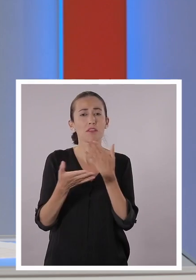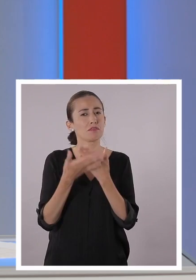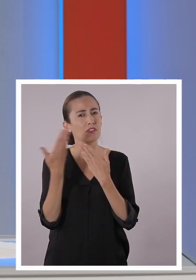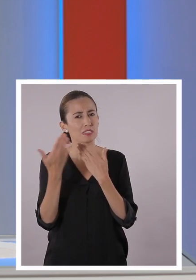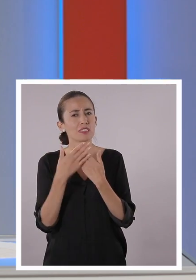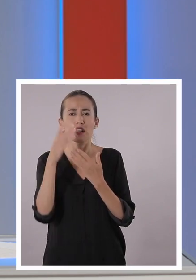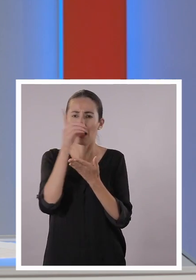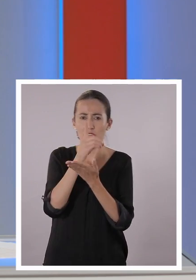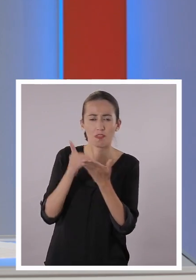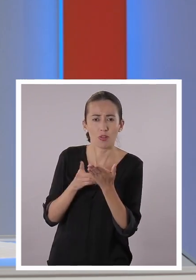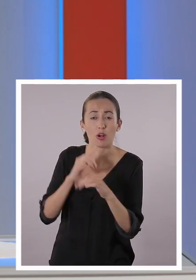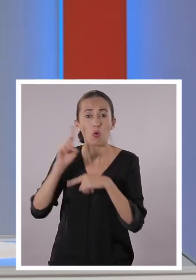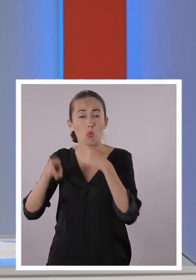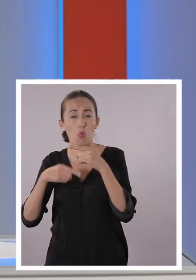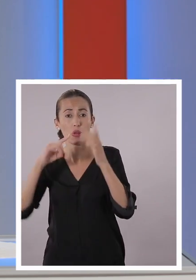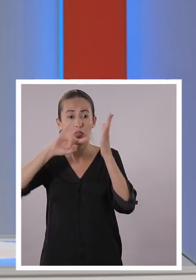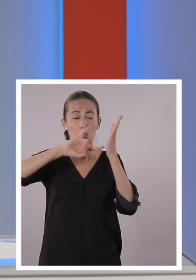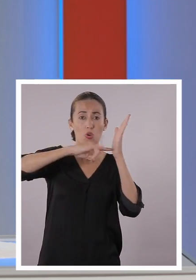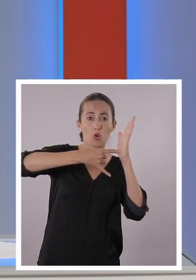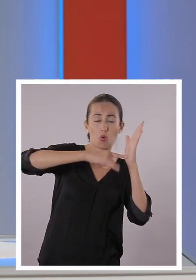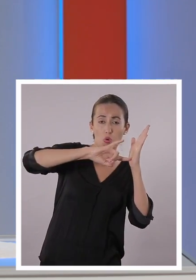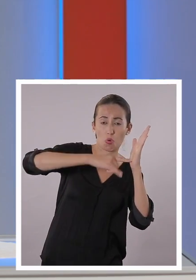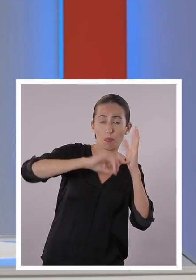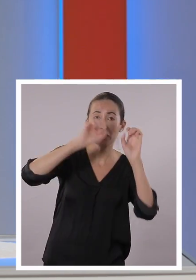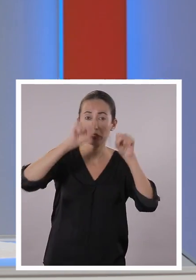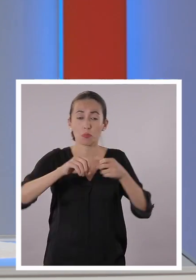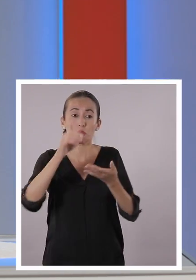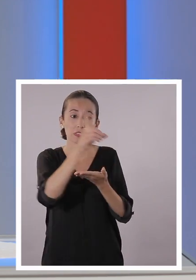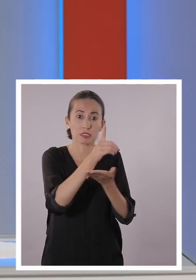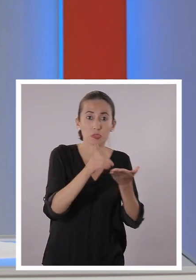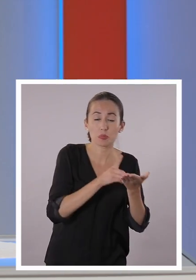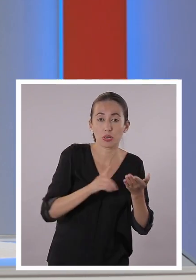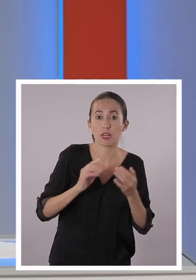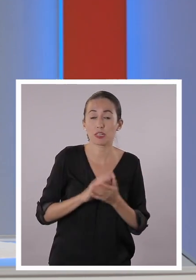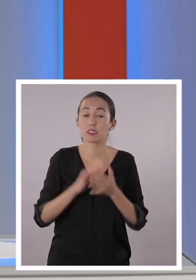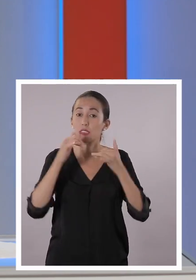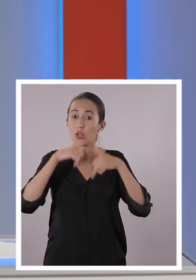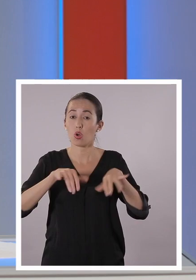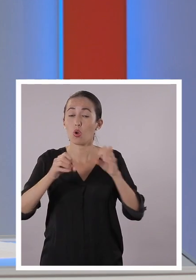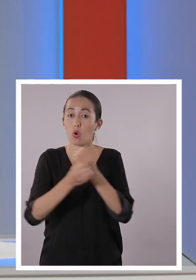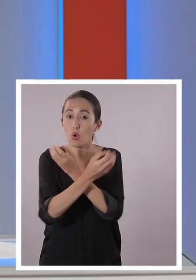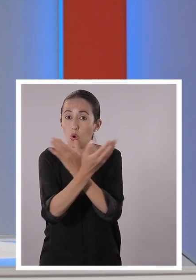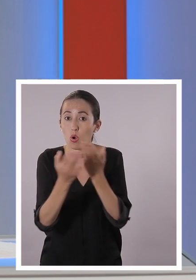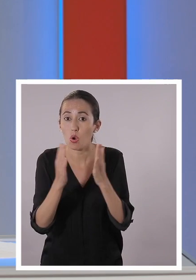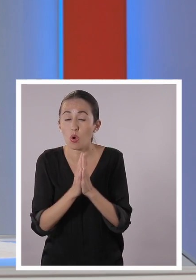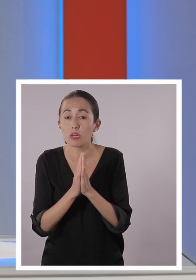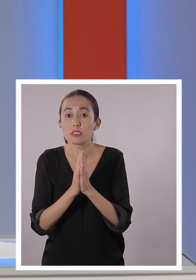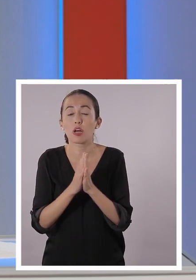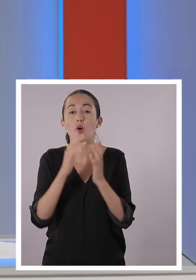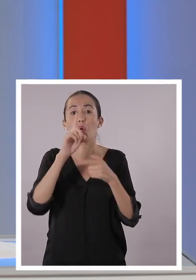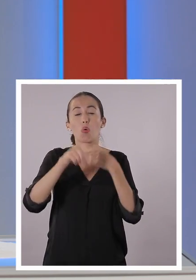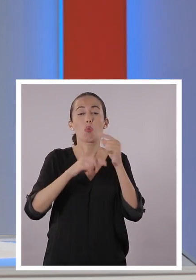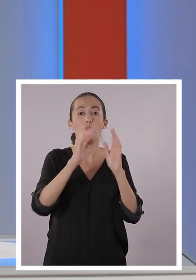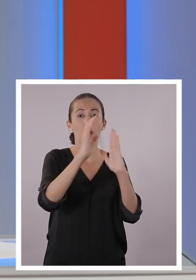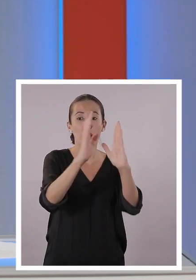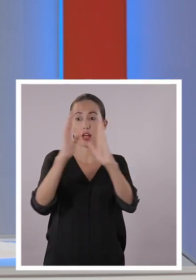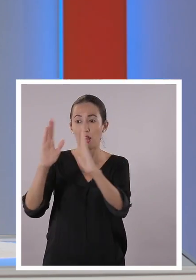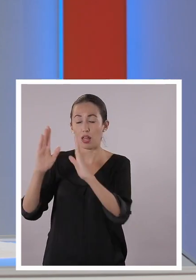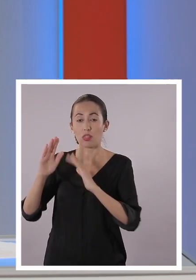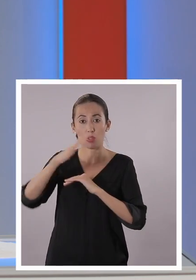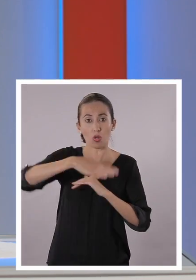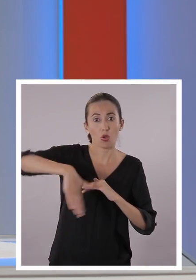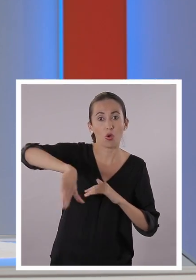Como vemos, es fácil, es súper fácil poder utilizar toda esta información para dibujar o diseñar cosas. Es por eso que los diseñadores en tres